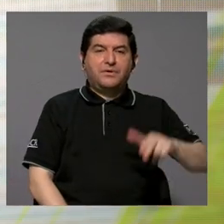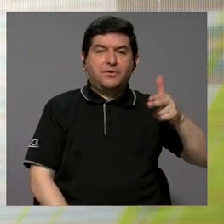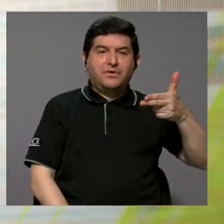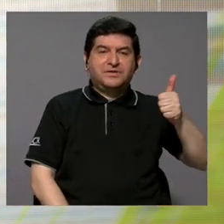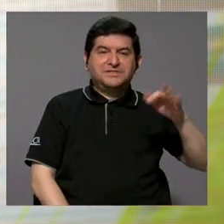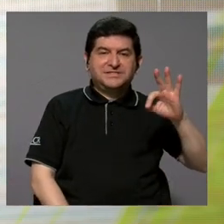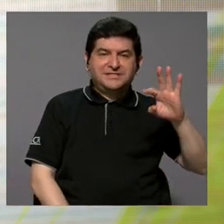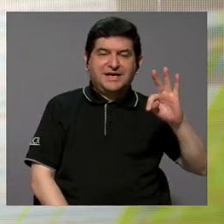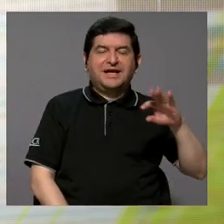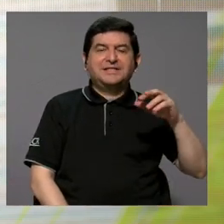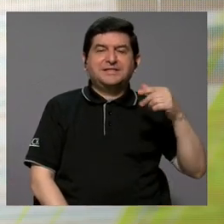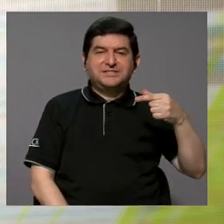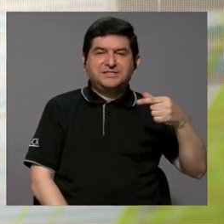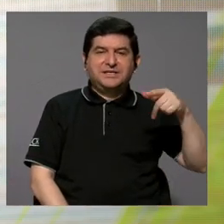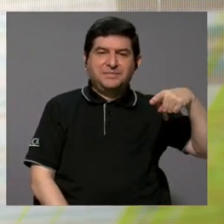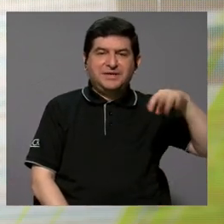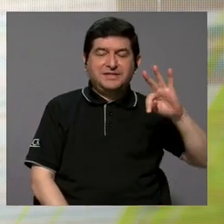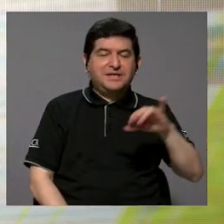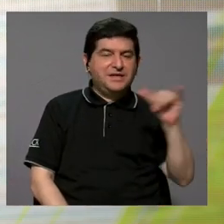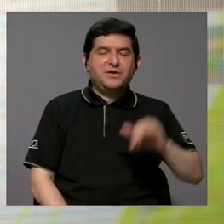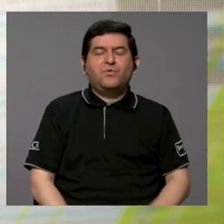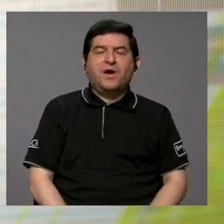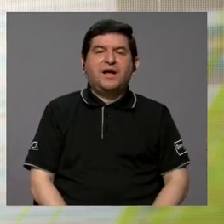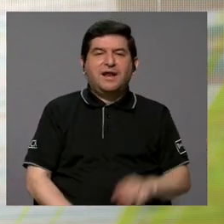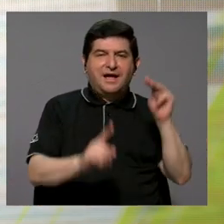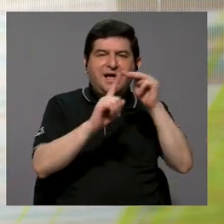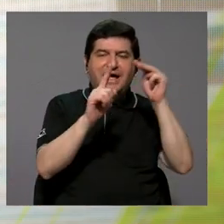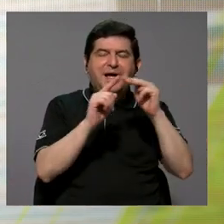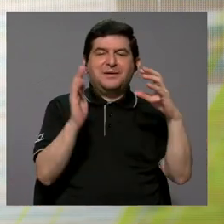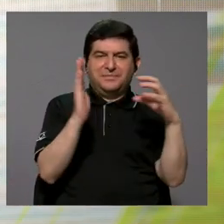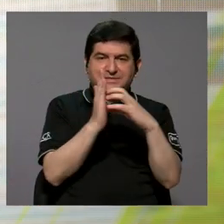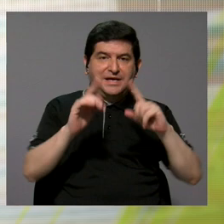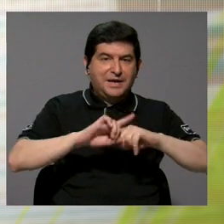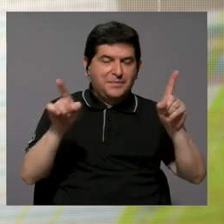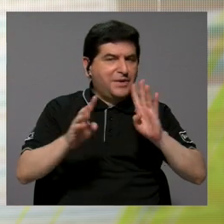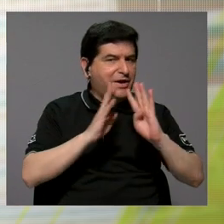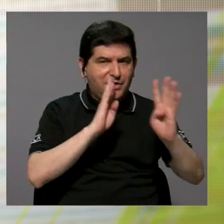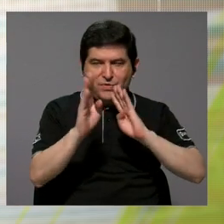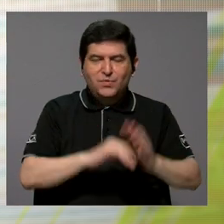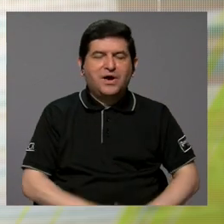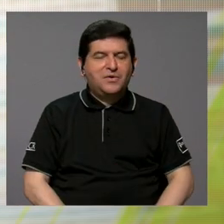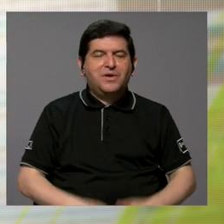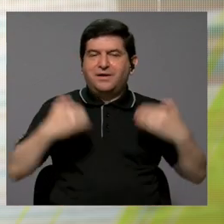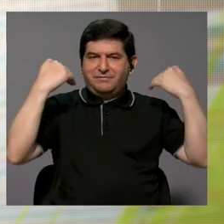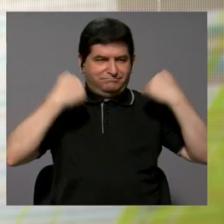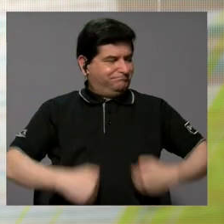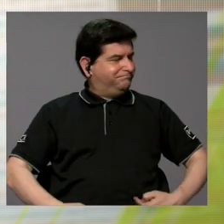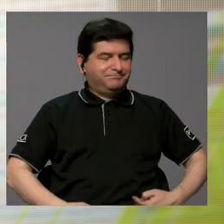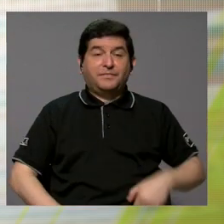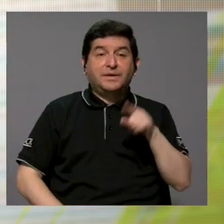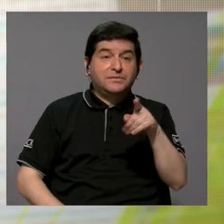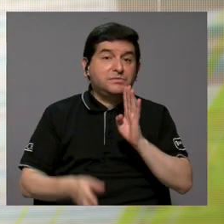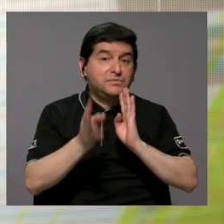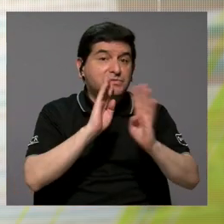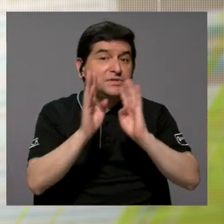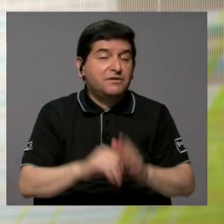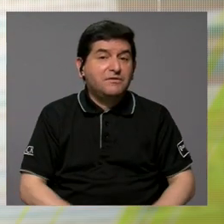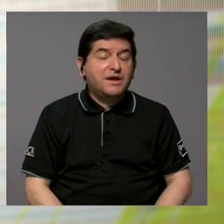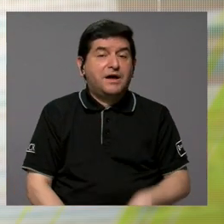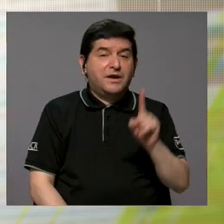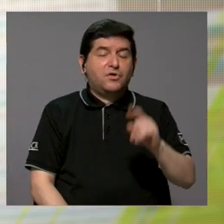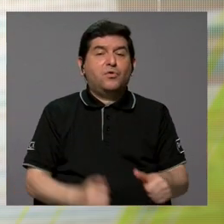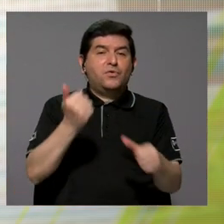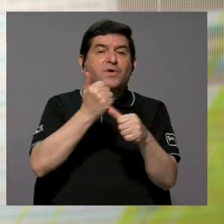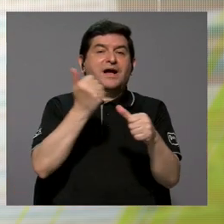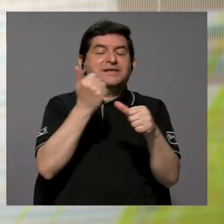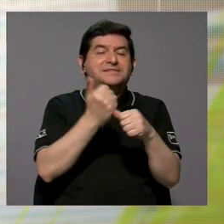funciona exactamente igual que una mensajería de texto. Lo que pasa es que no estás hablando con un ser humano, sino que estás hablando con un